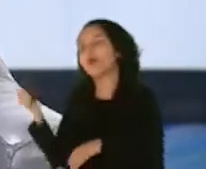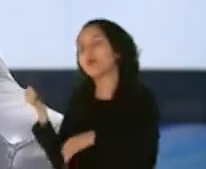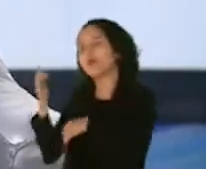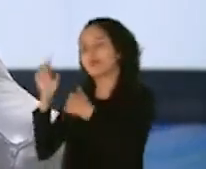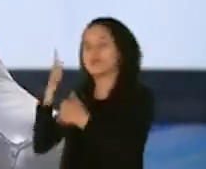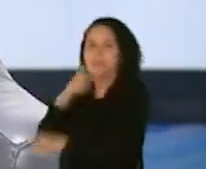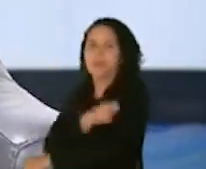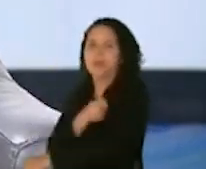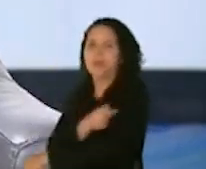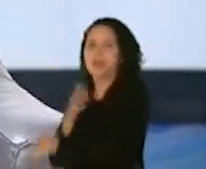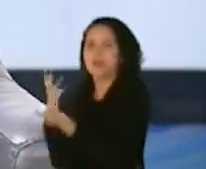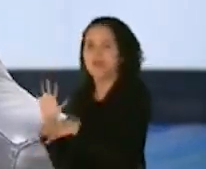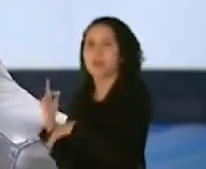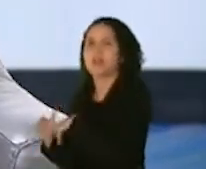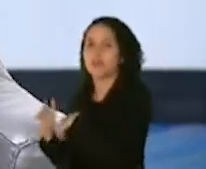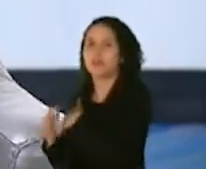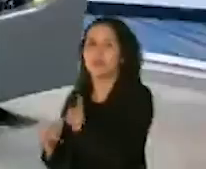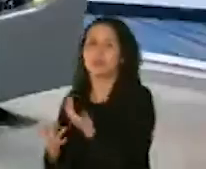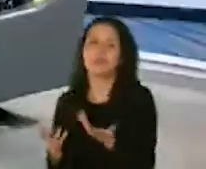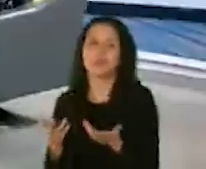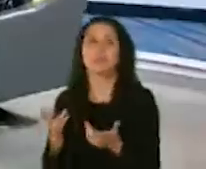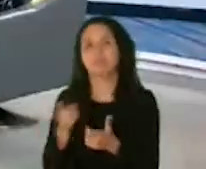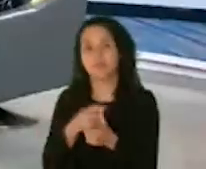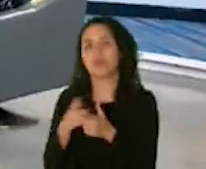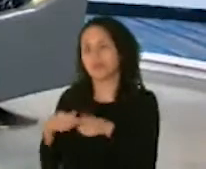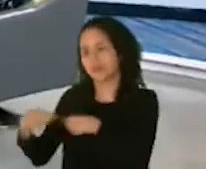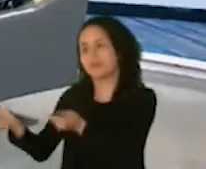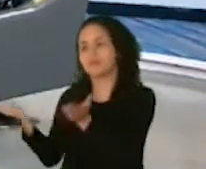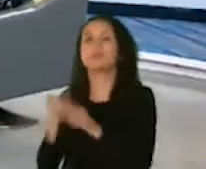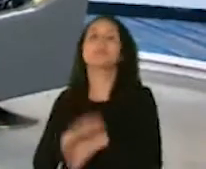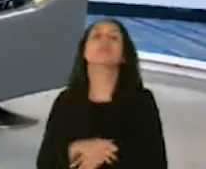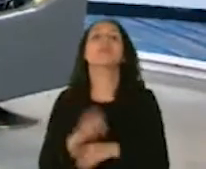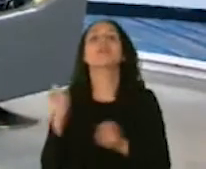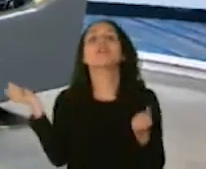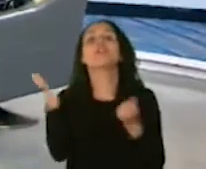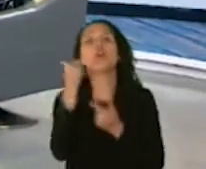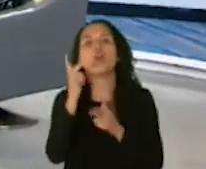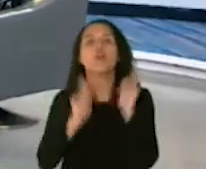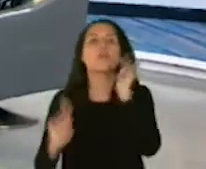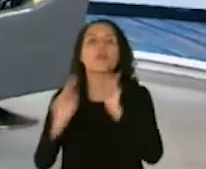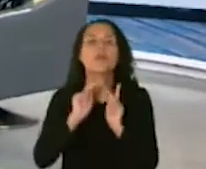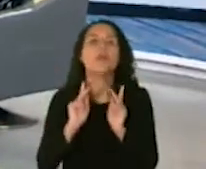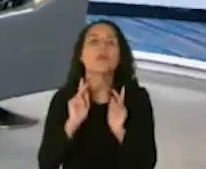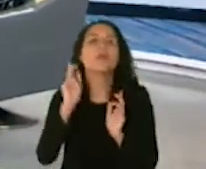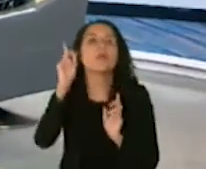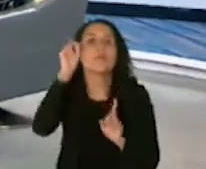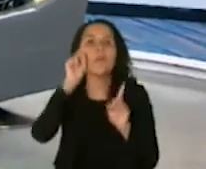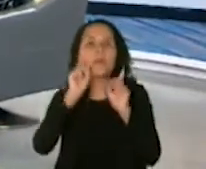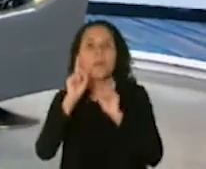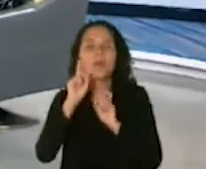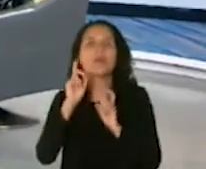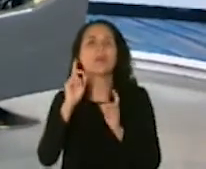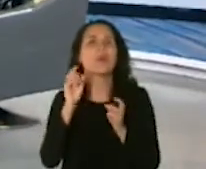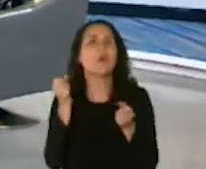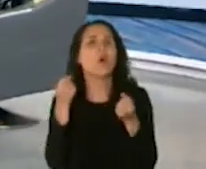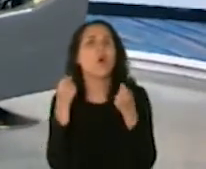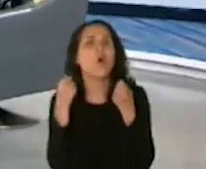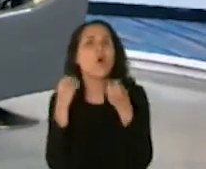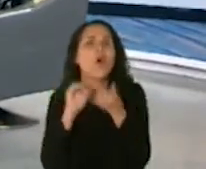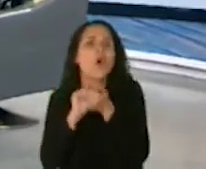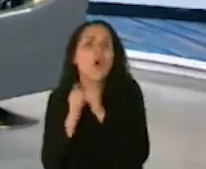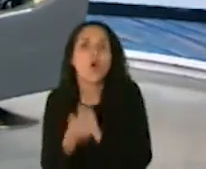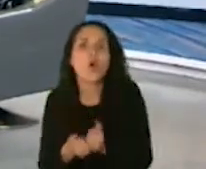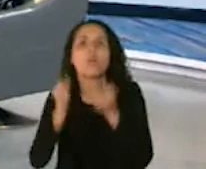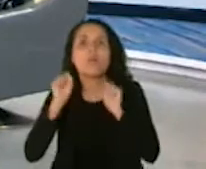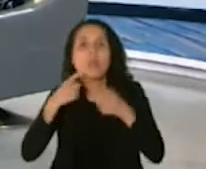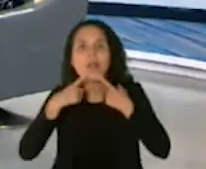que conocemos. Doctora, todo el mundo se pregunta cómo es posible que hemos desarrollado una vacuna en 11 meses.